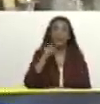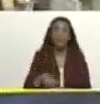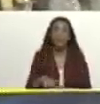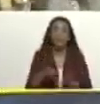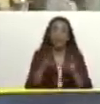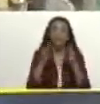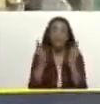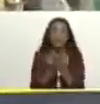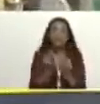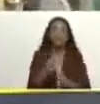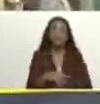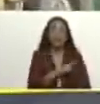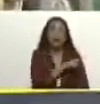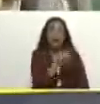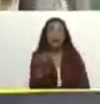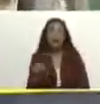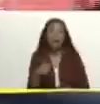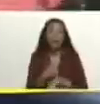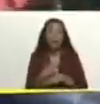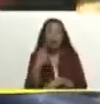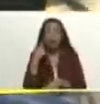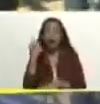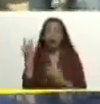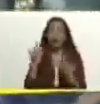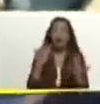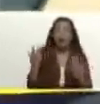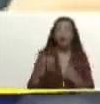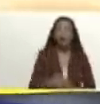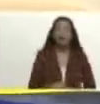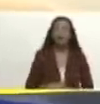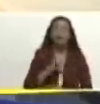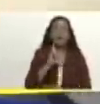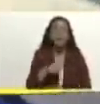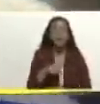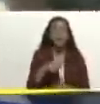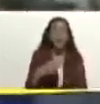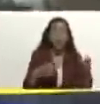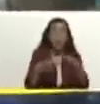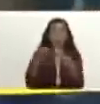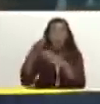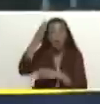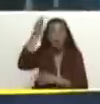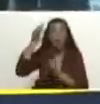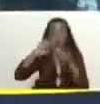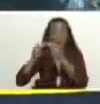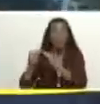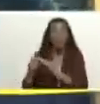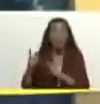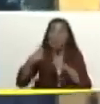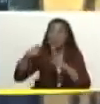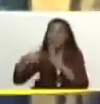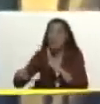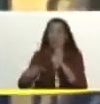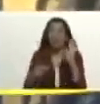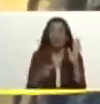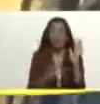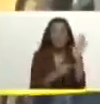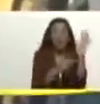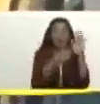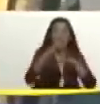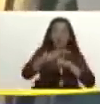nuestra familia conjuntamente con el gobernador nuestro alcalde y equipos del Consejo Comunal de los diferentes sectores